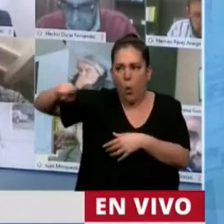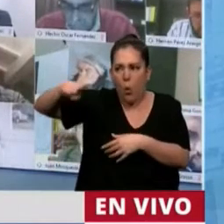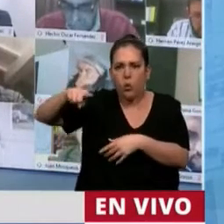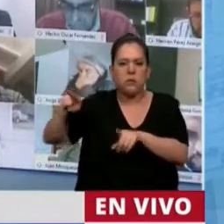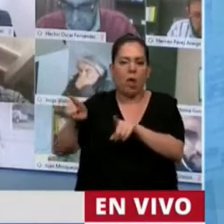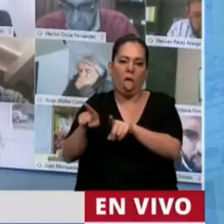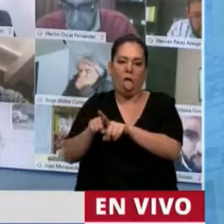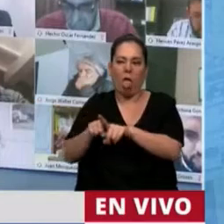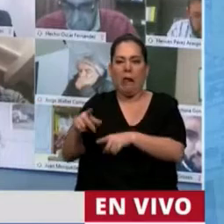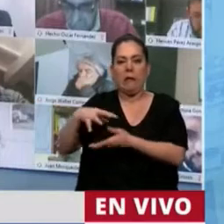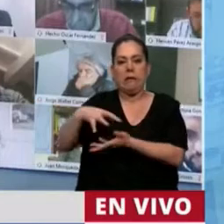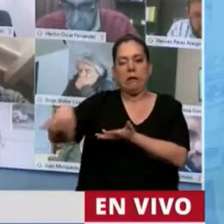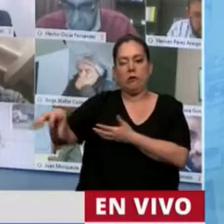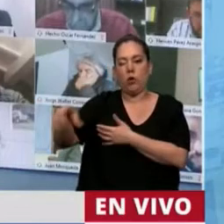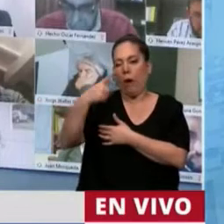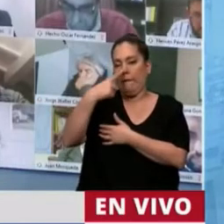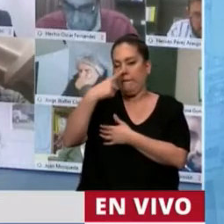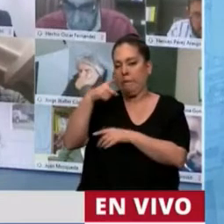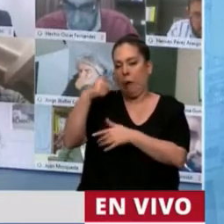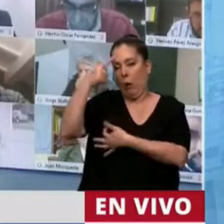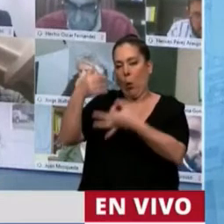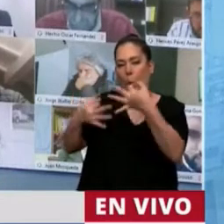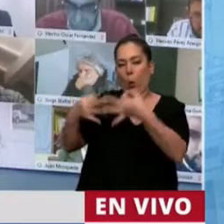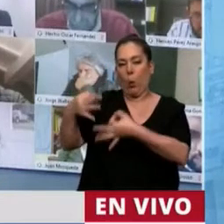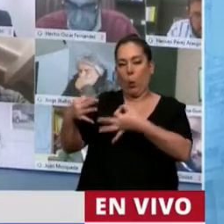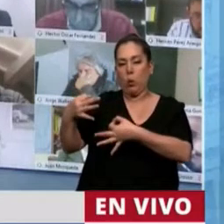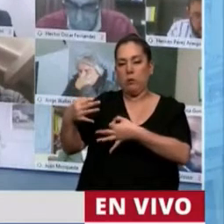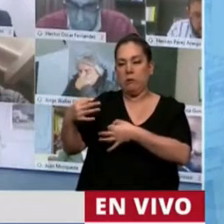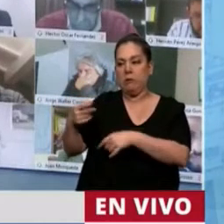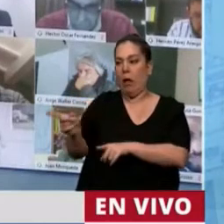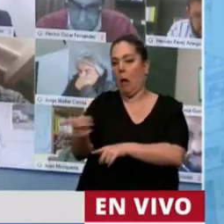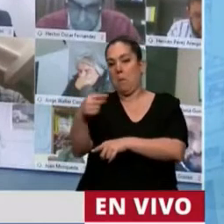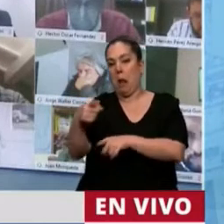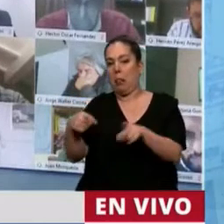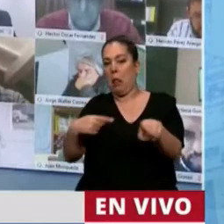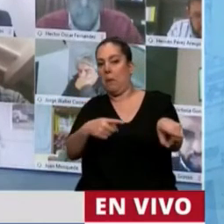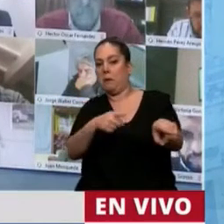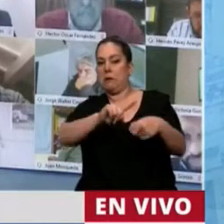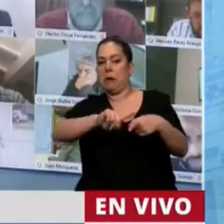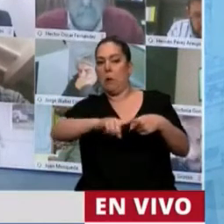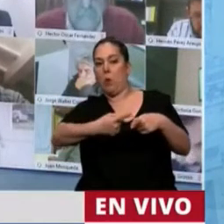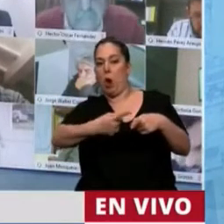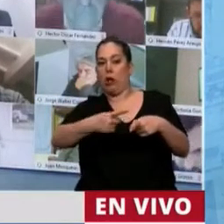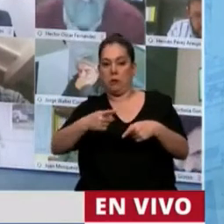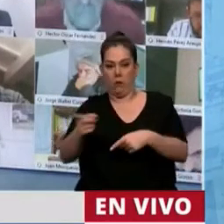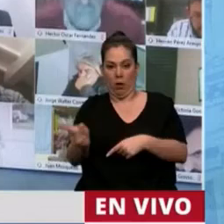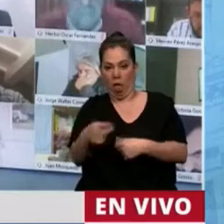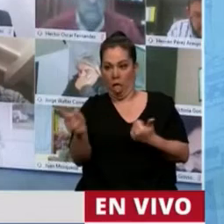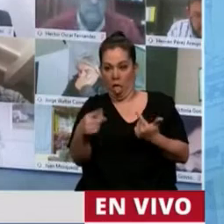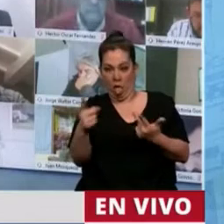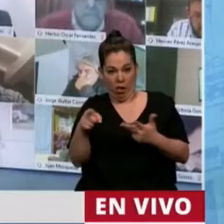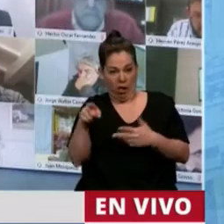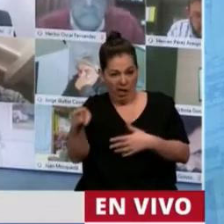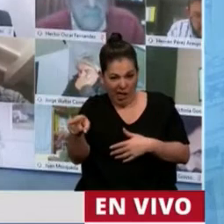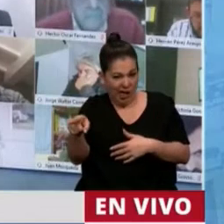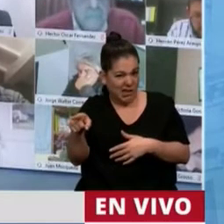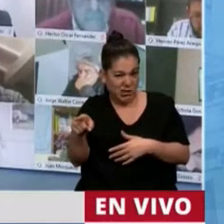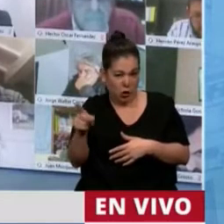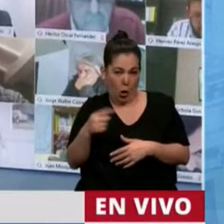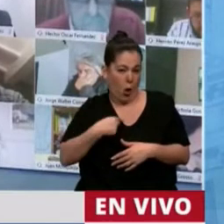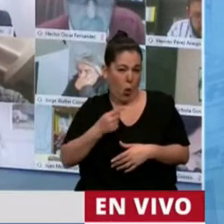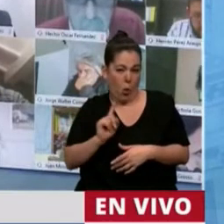sesión, digamos, y es ahí donde ellos decían que no, que no. Bueno, se presentaron al recinto violando incluso